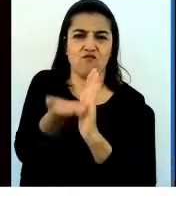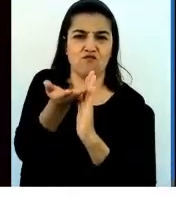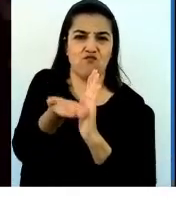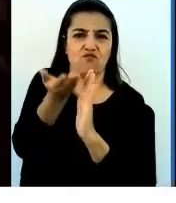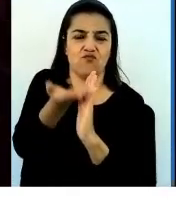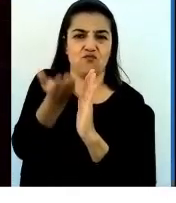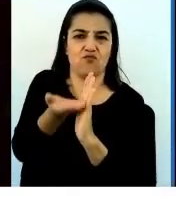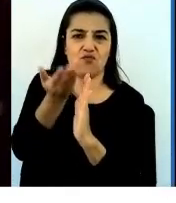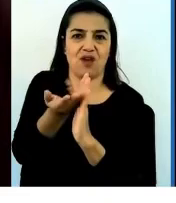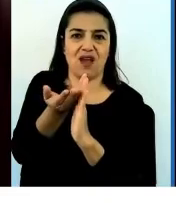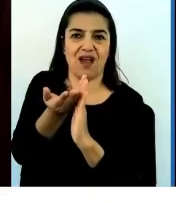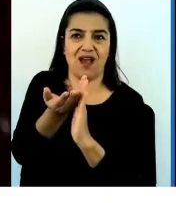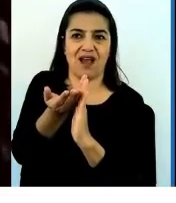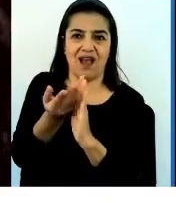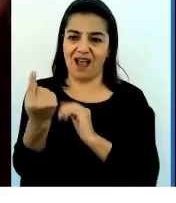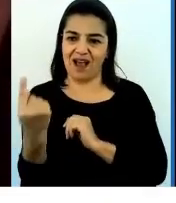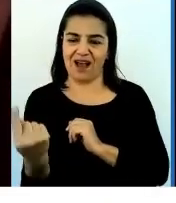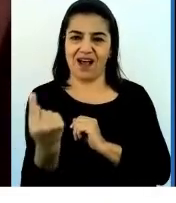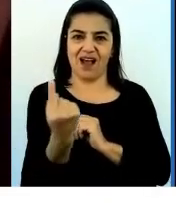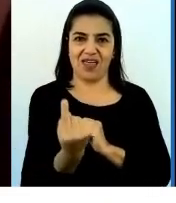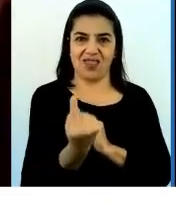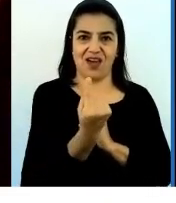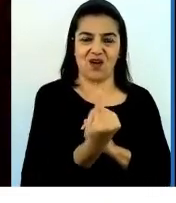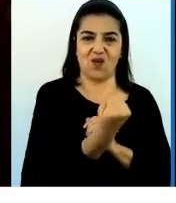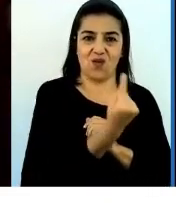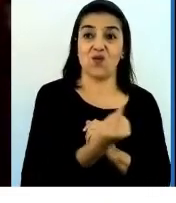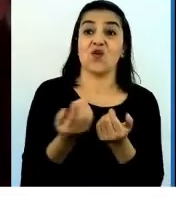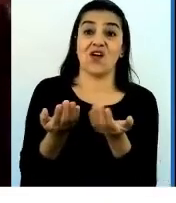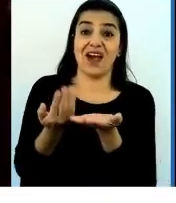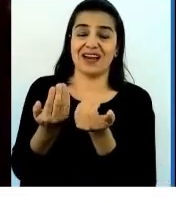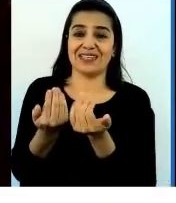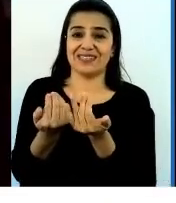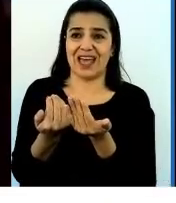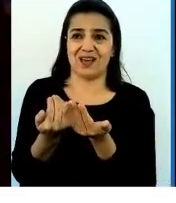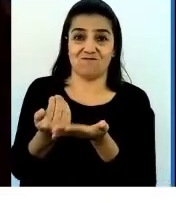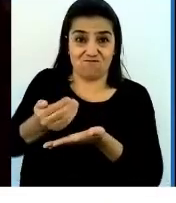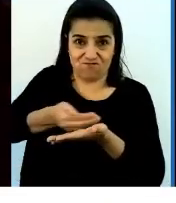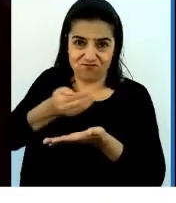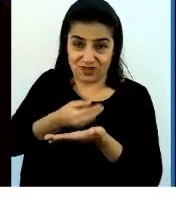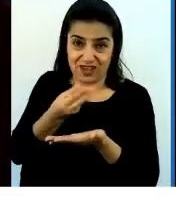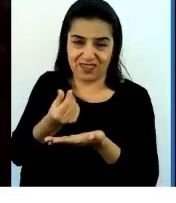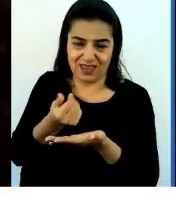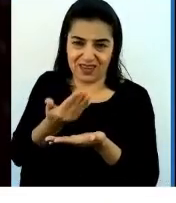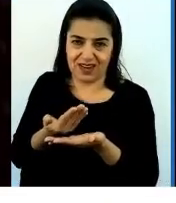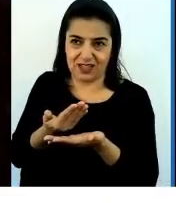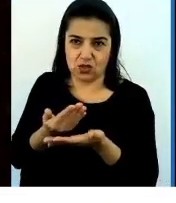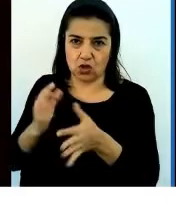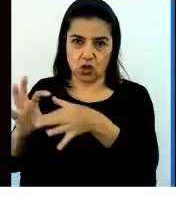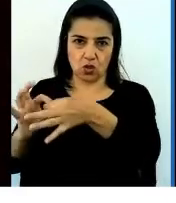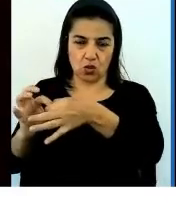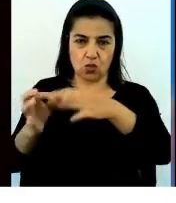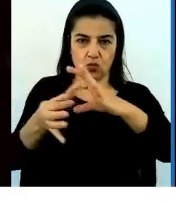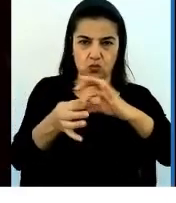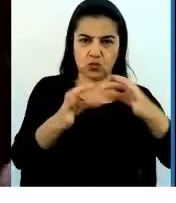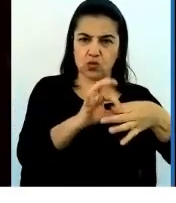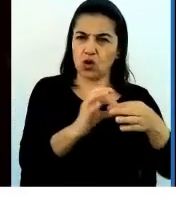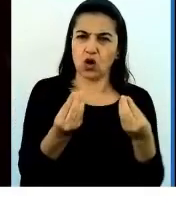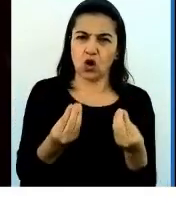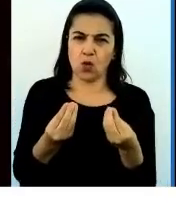cada uno que es la intermediaria necesita también ingreso. Por lo cual debemos hacer la cadena,